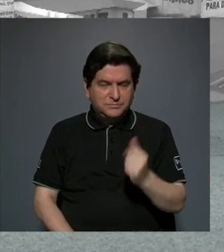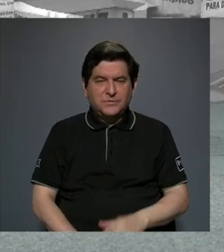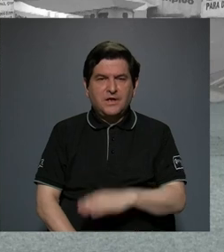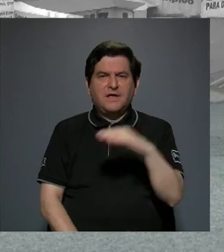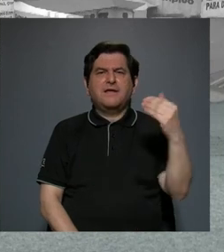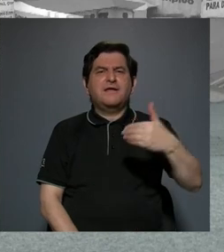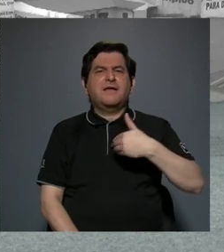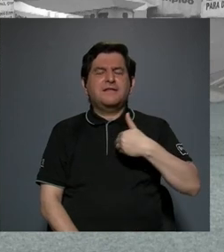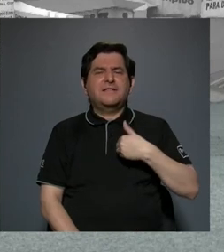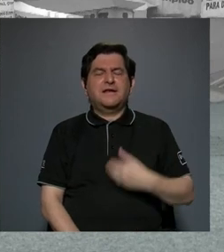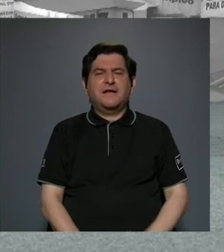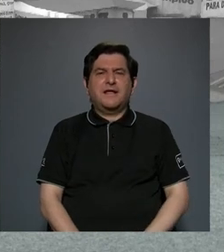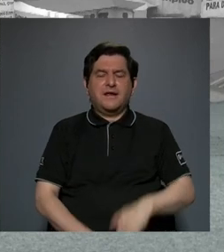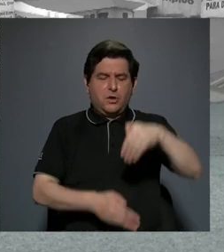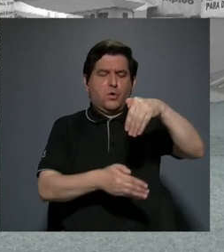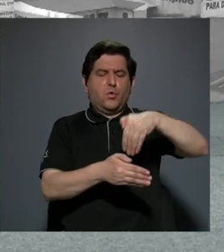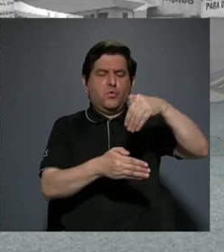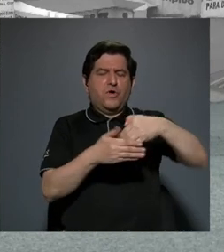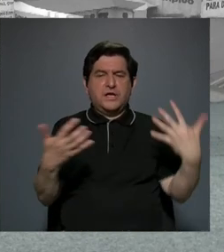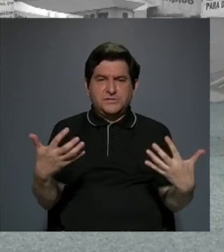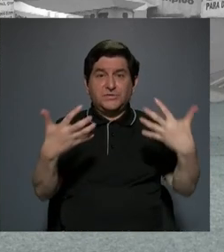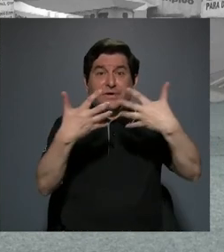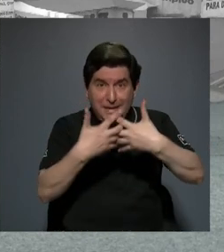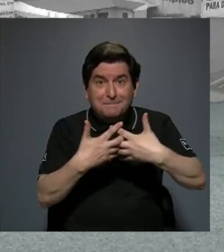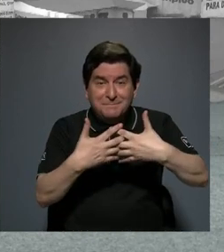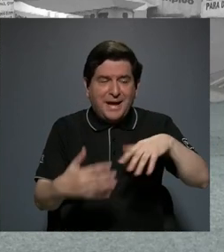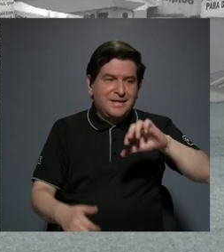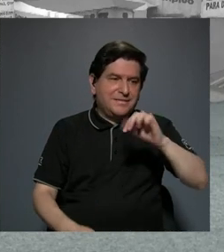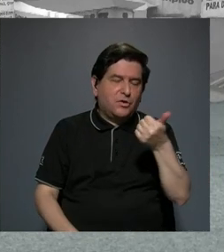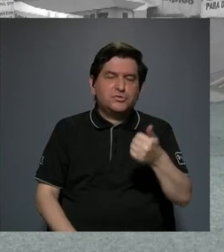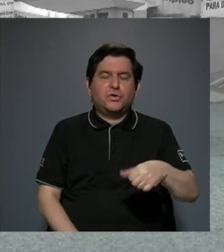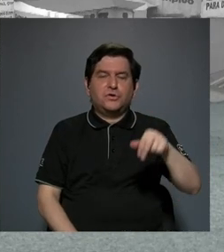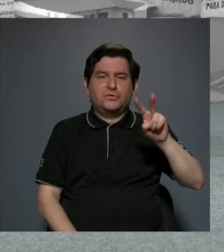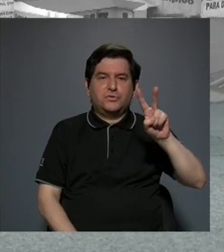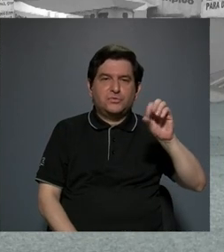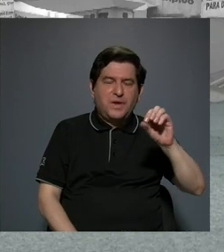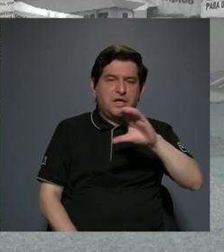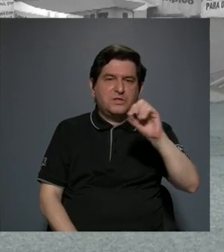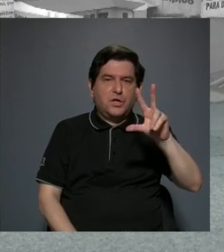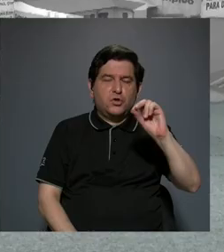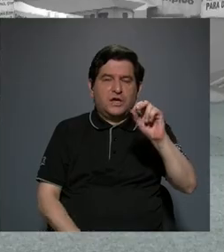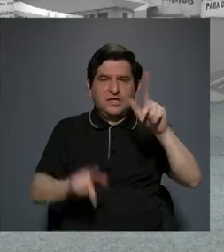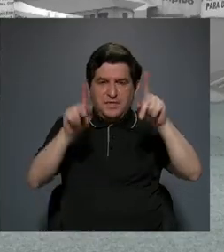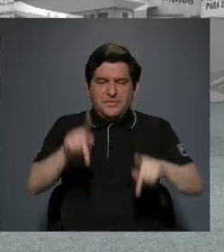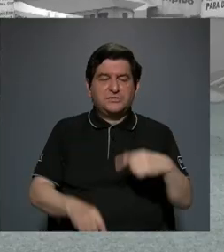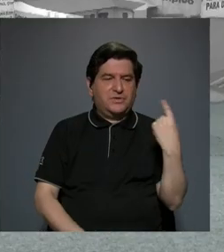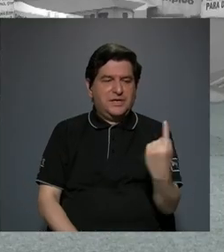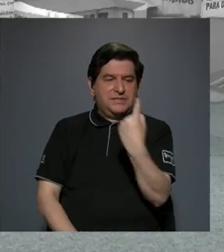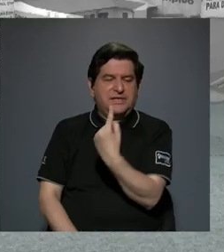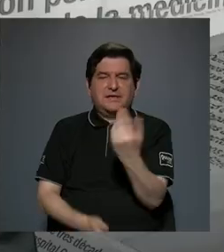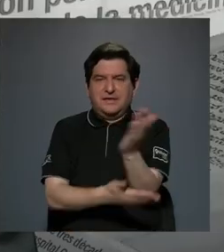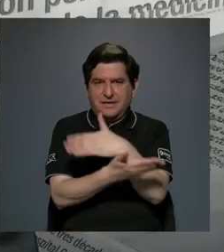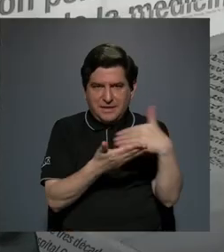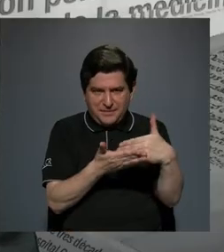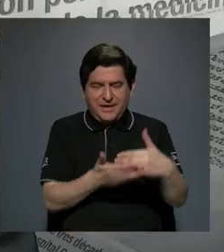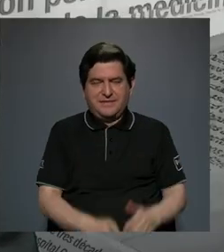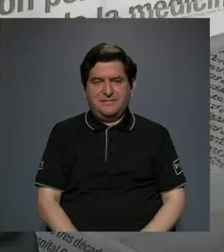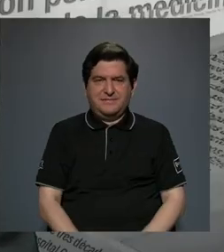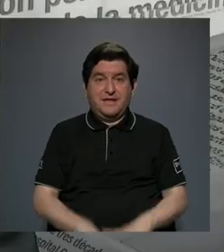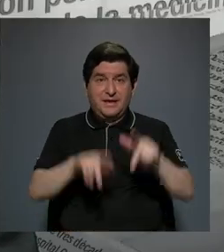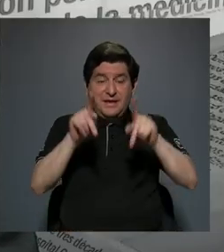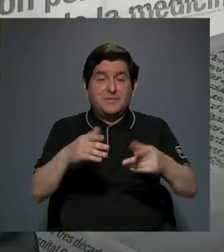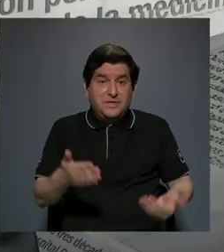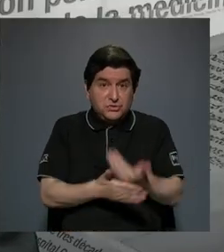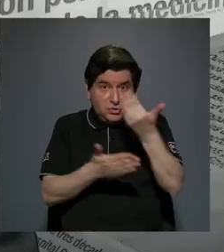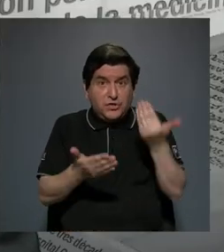un registro de voz compatible con las otras 20 o 30 personas que ya yo tengo en cada sección. La persona que